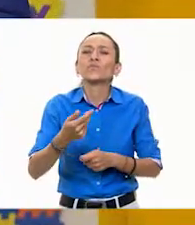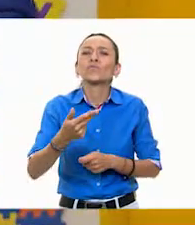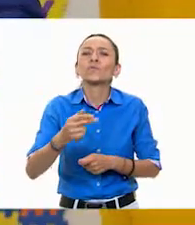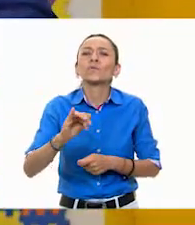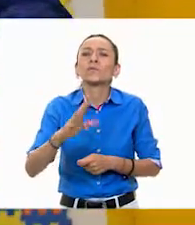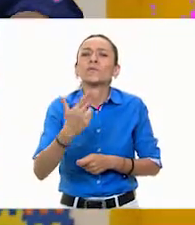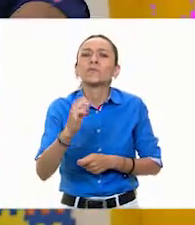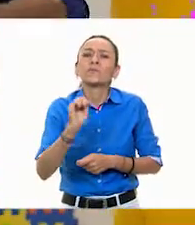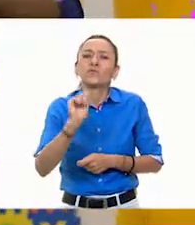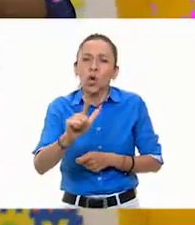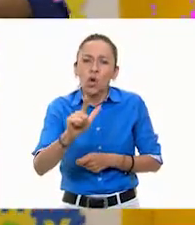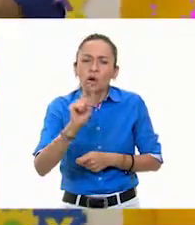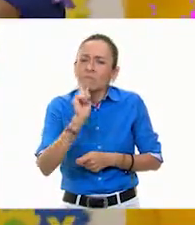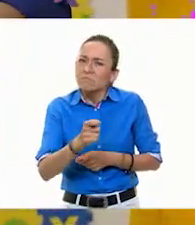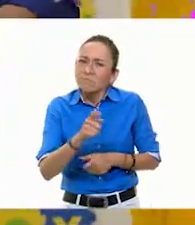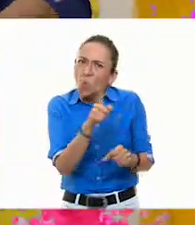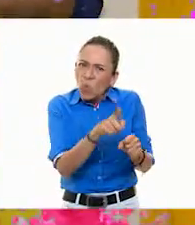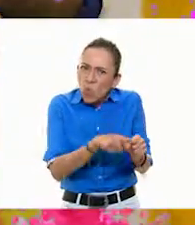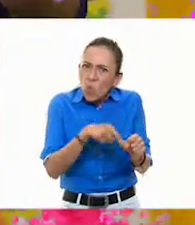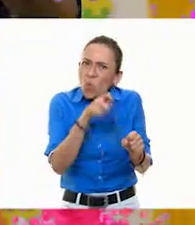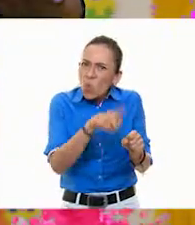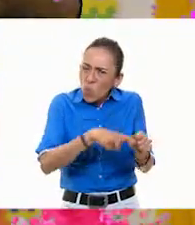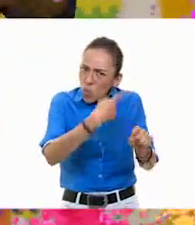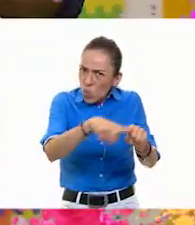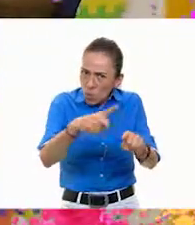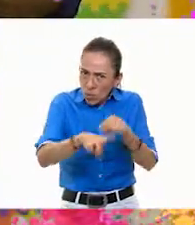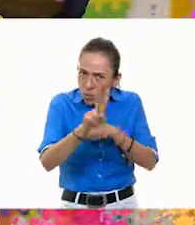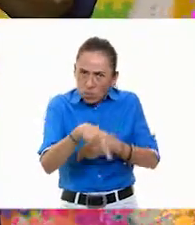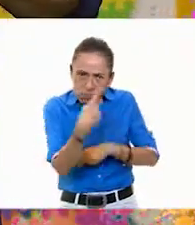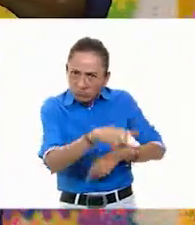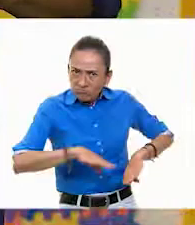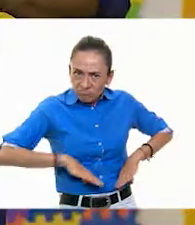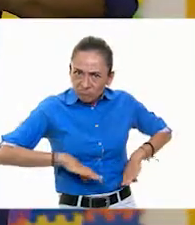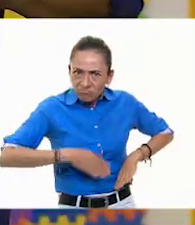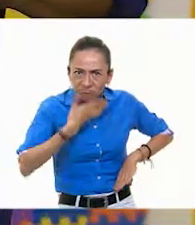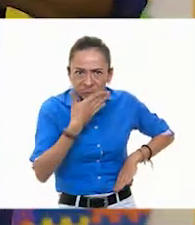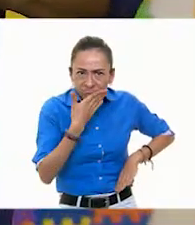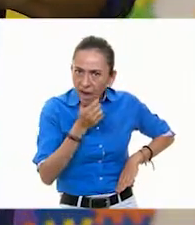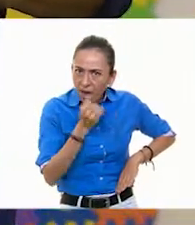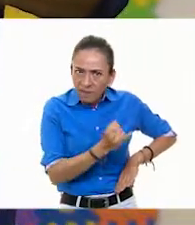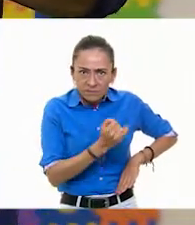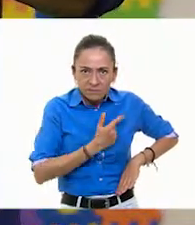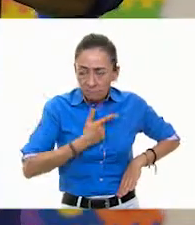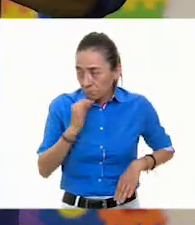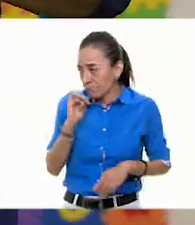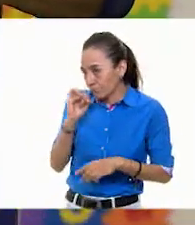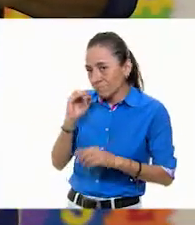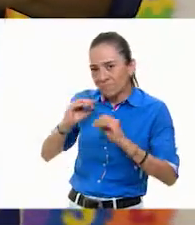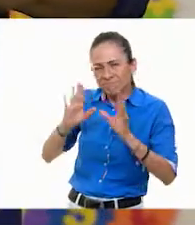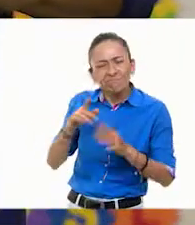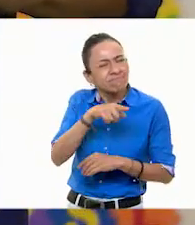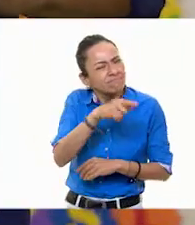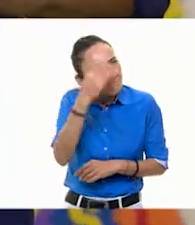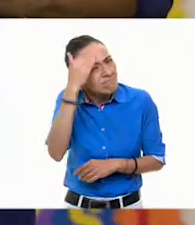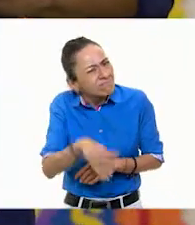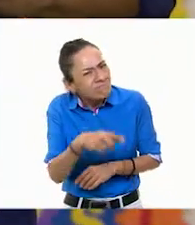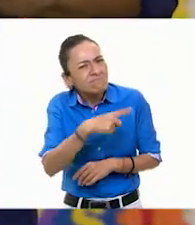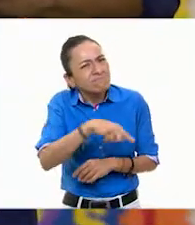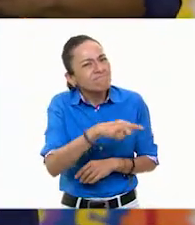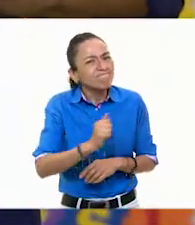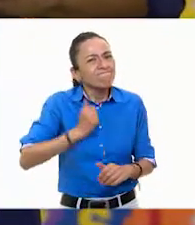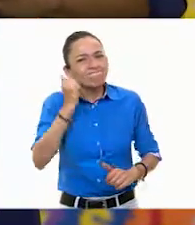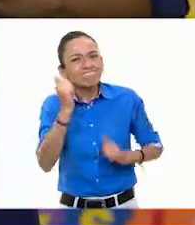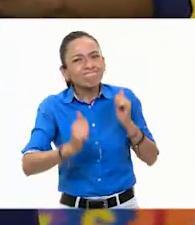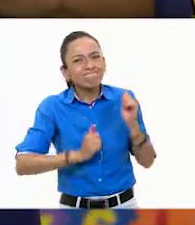color. Desde luego. ¿Ese tiene alguna manera que usted sepa por qué utilizan tantos colores? Pues, desde luego que